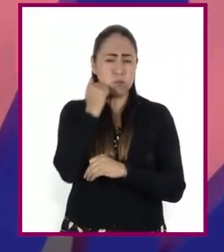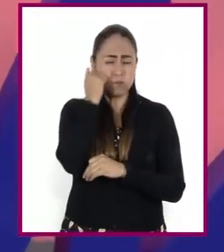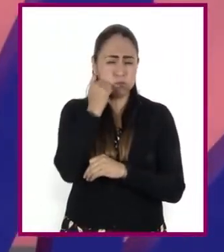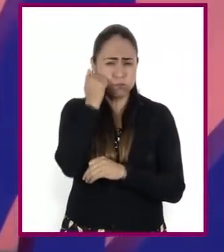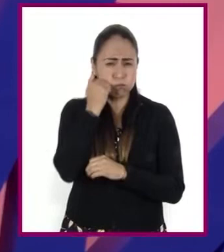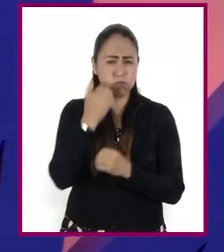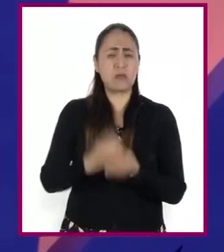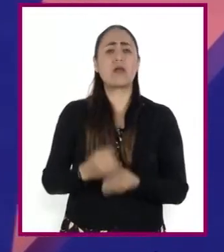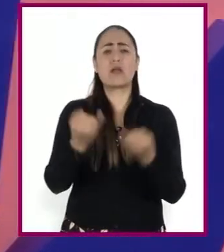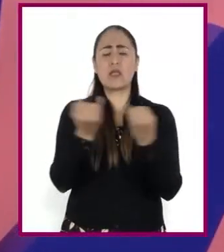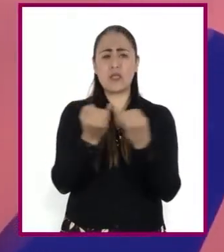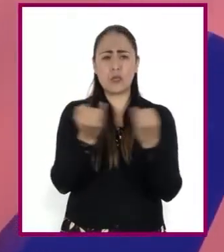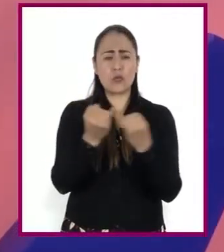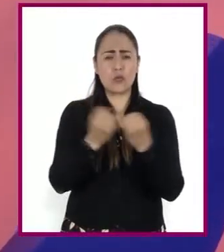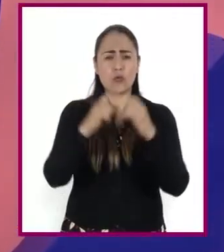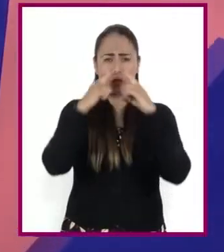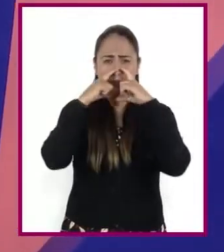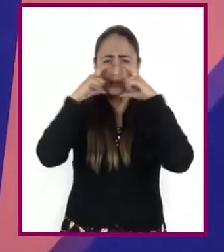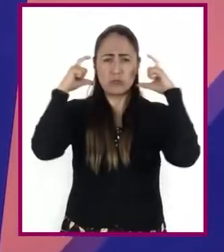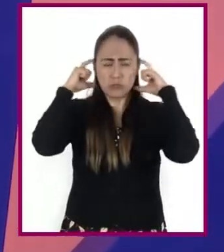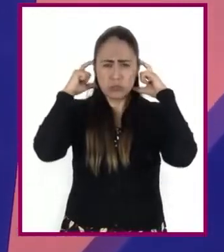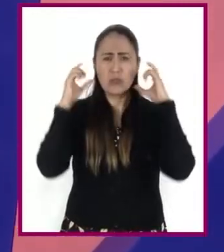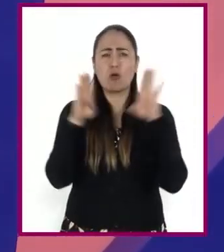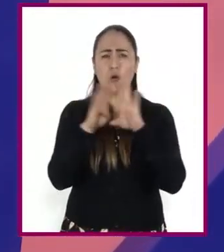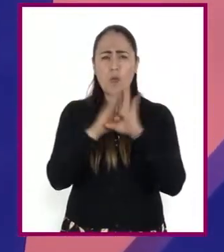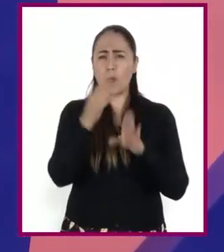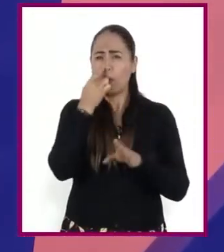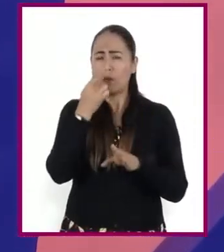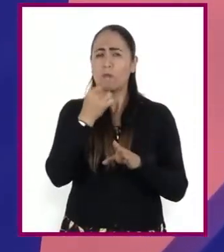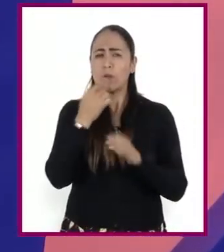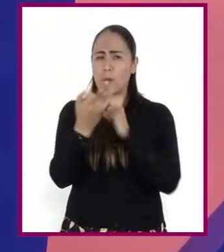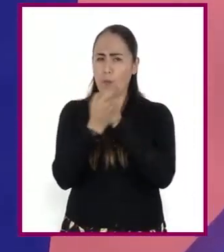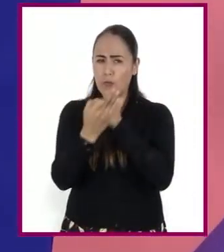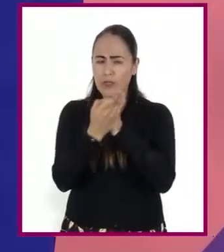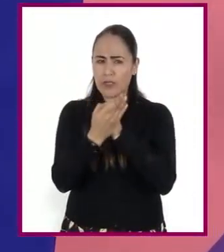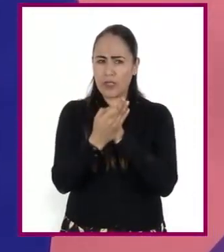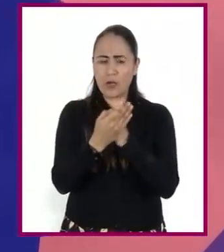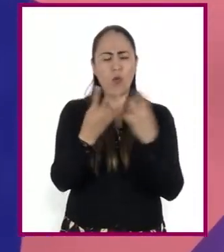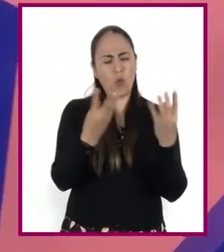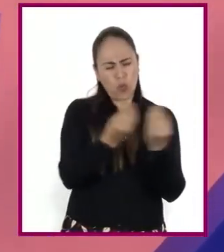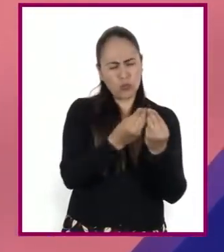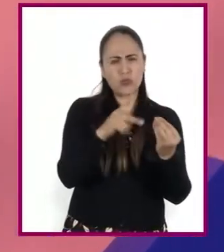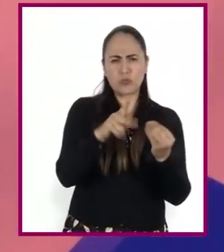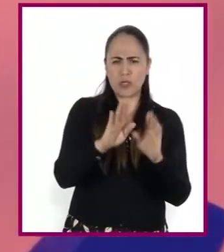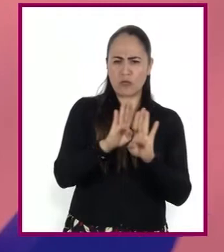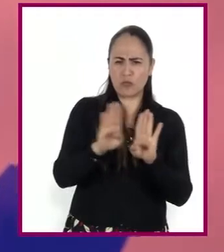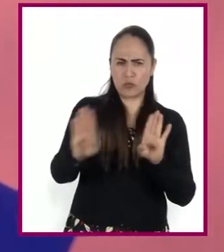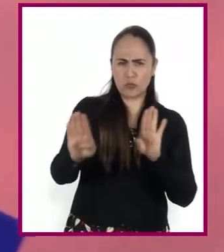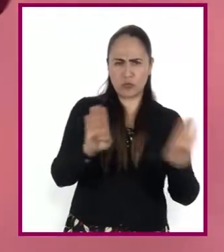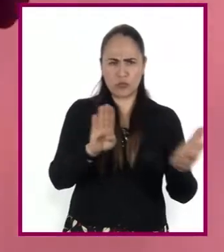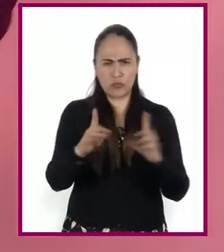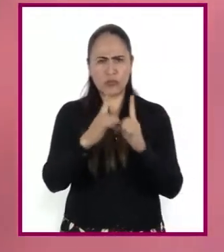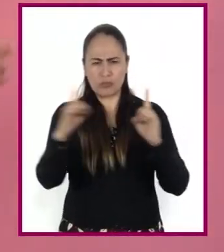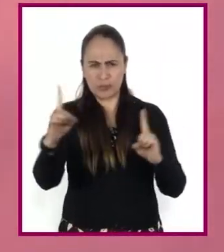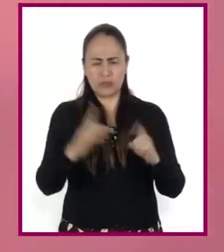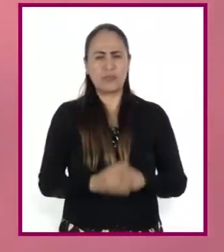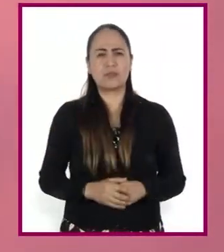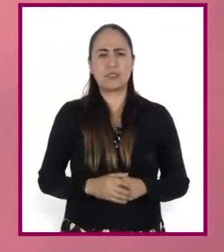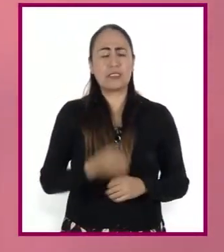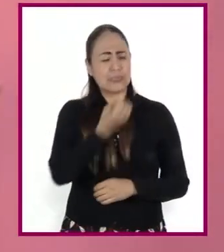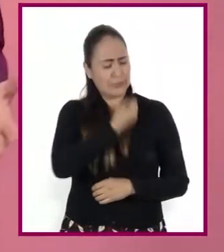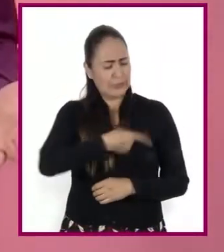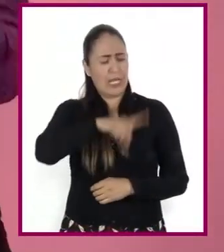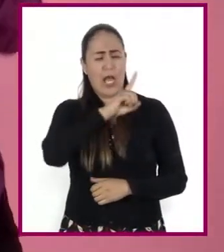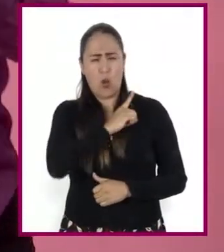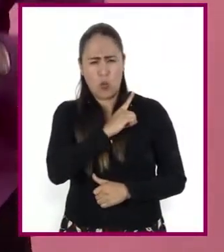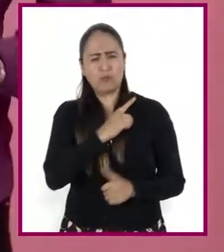usando el cubrebocas adecuadamente de forma que proteja nariz y boca, y aunque se junten, guardar y pedir la sana distancia. La salud es